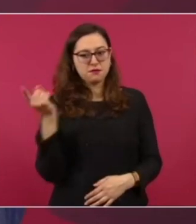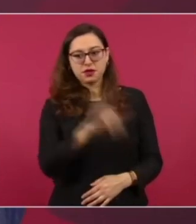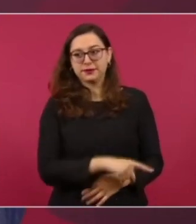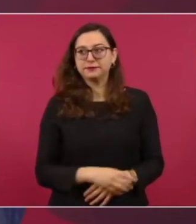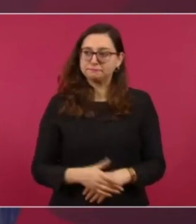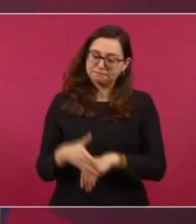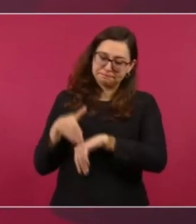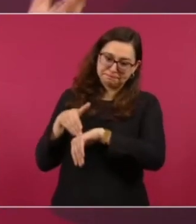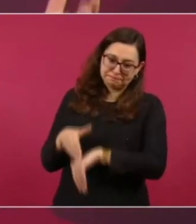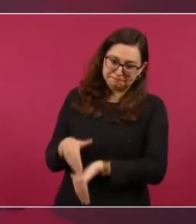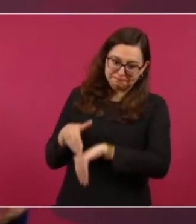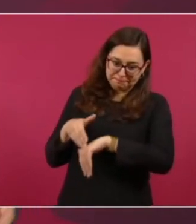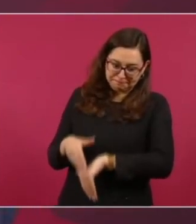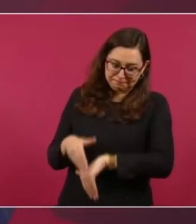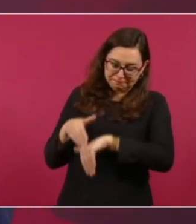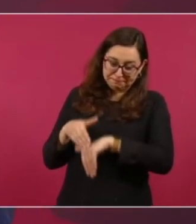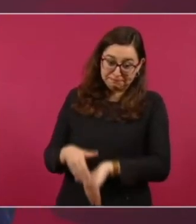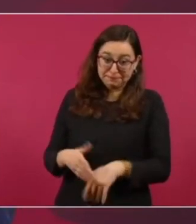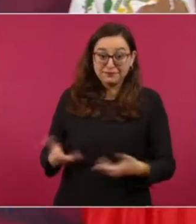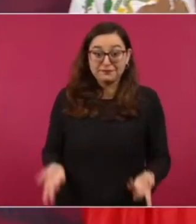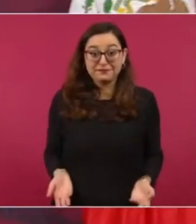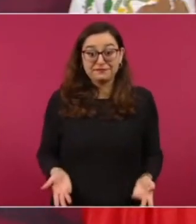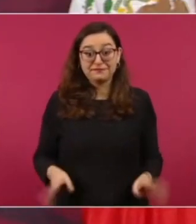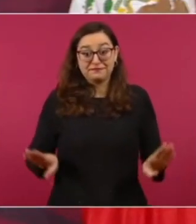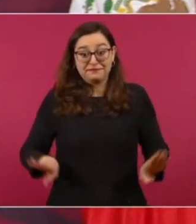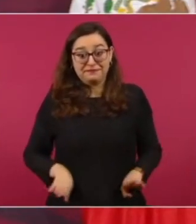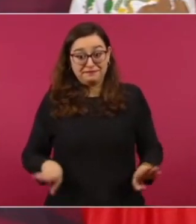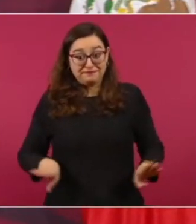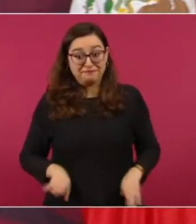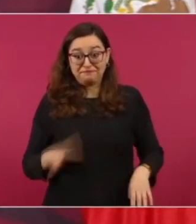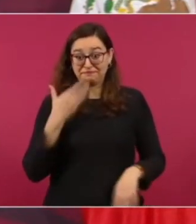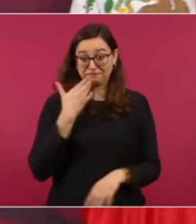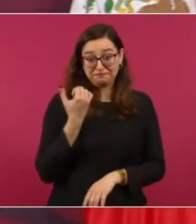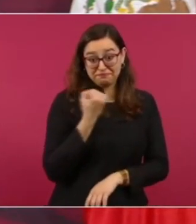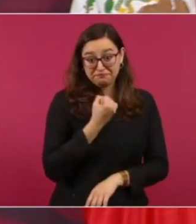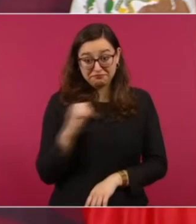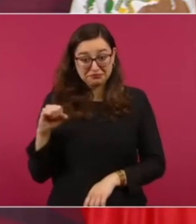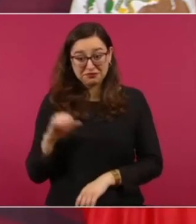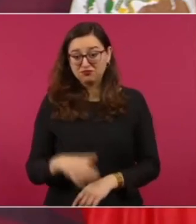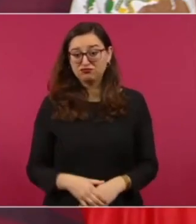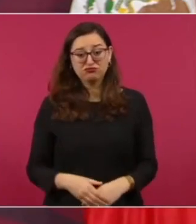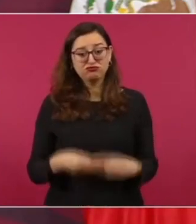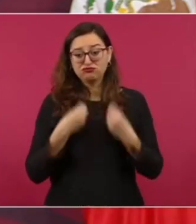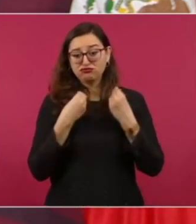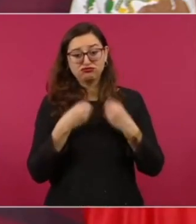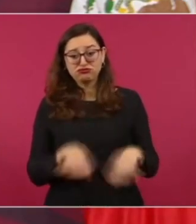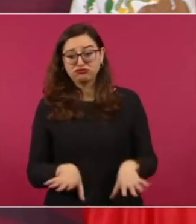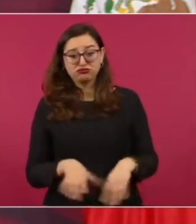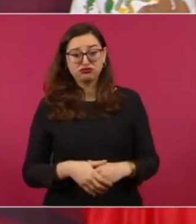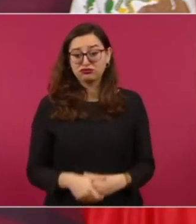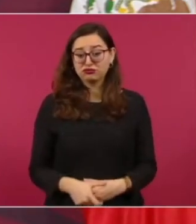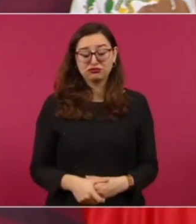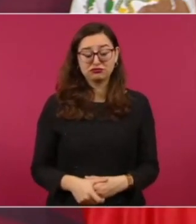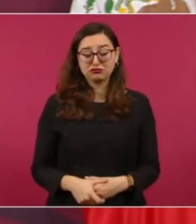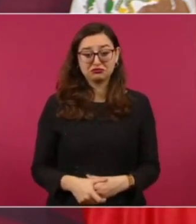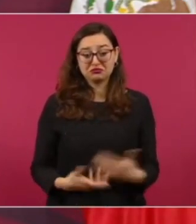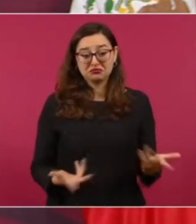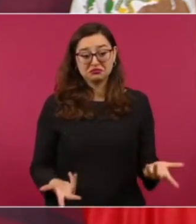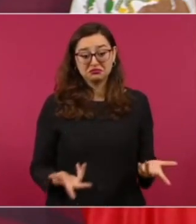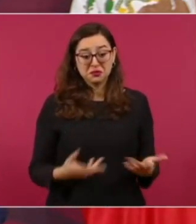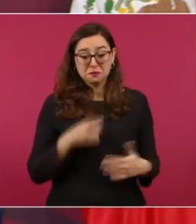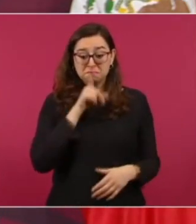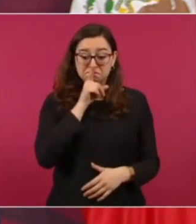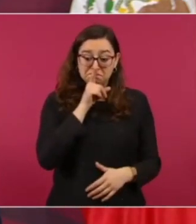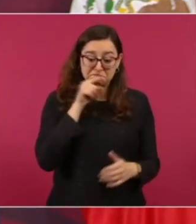se pierde la imaginación y el talento cuando alguien se